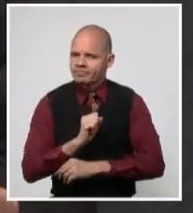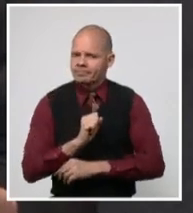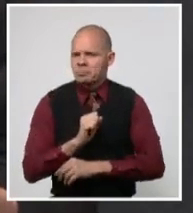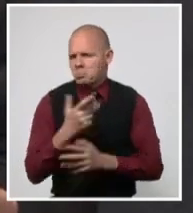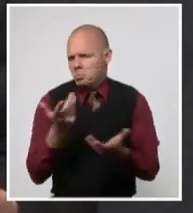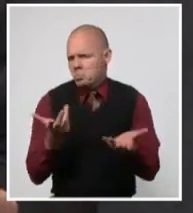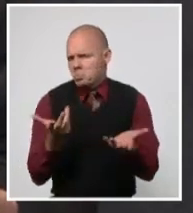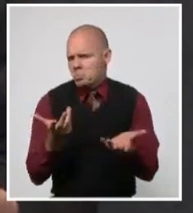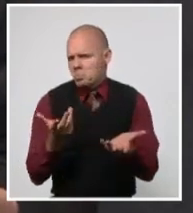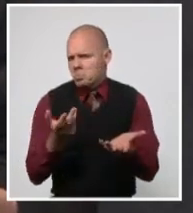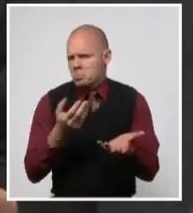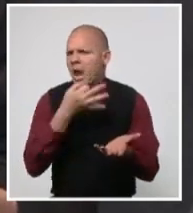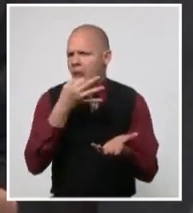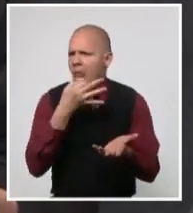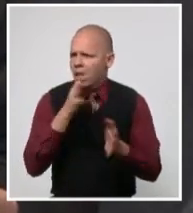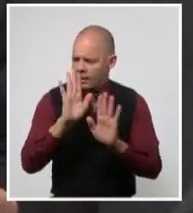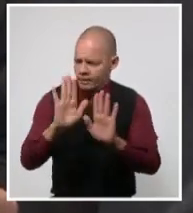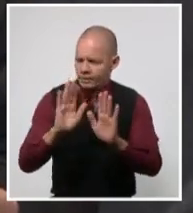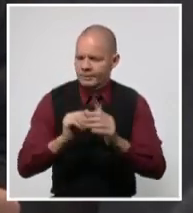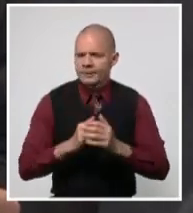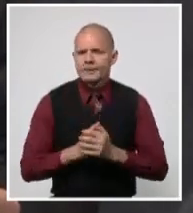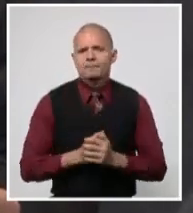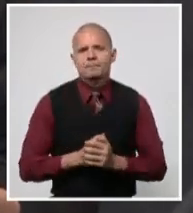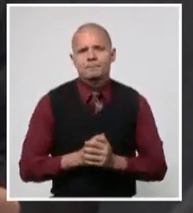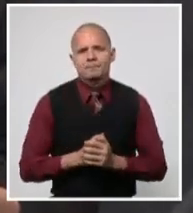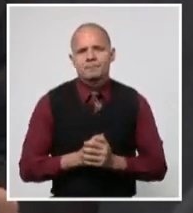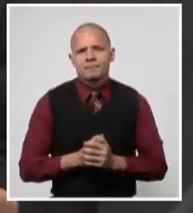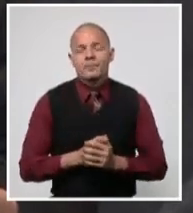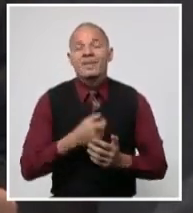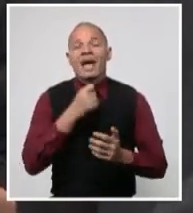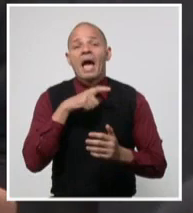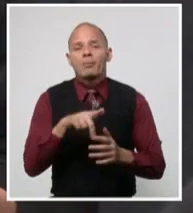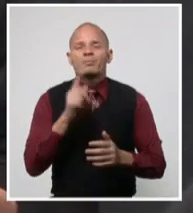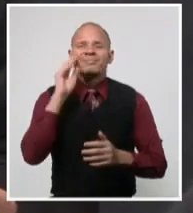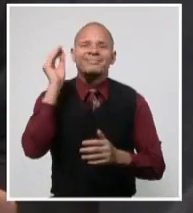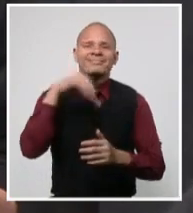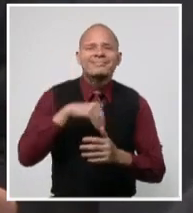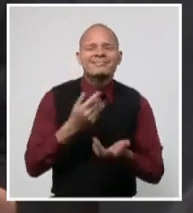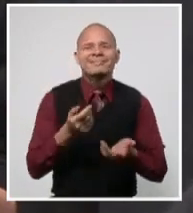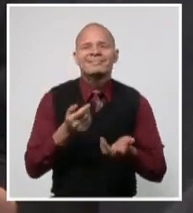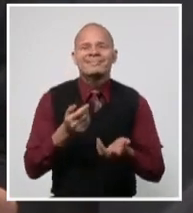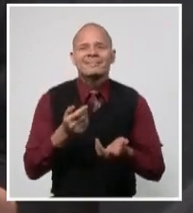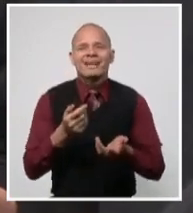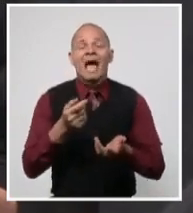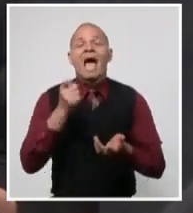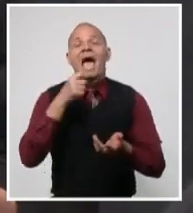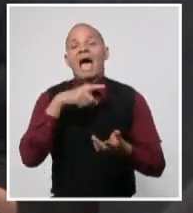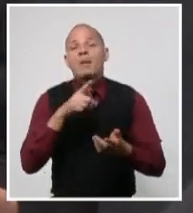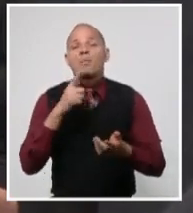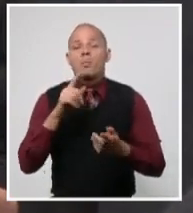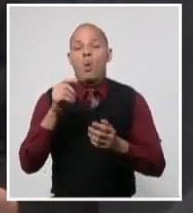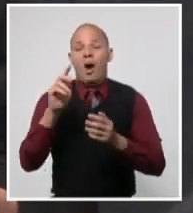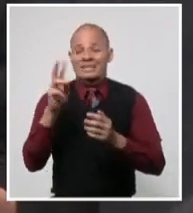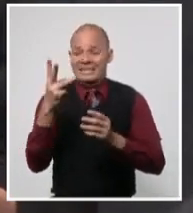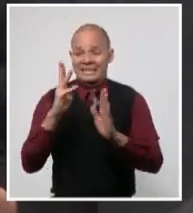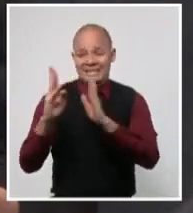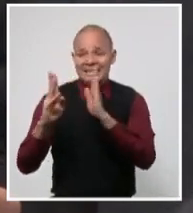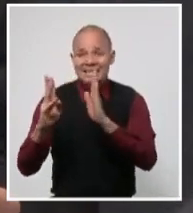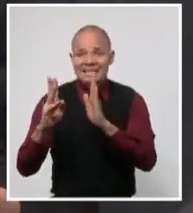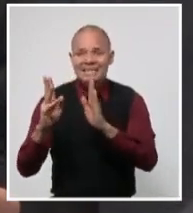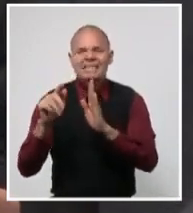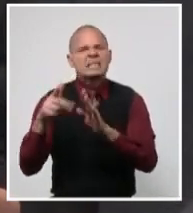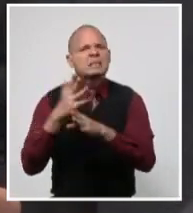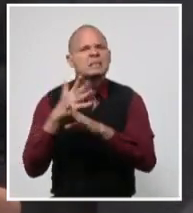totalmente en el resto del país, como el establecimiento de los vuelos regulares y con ello